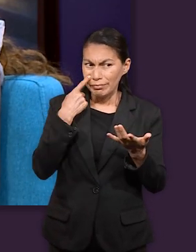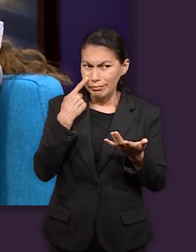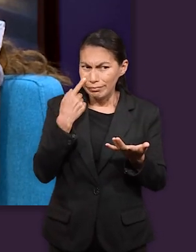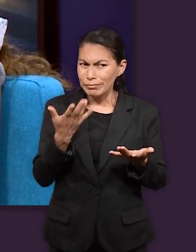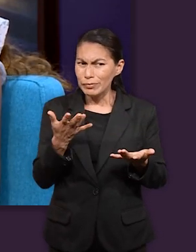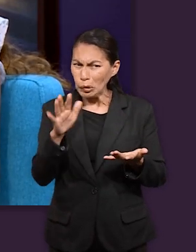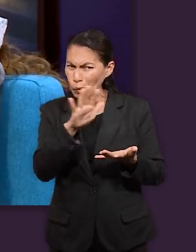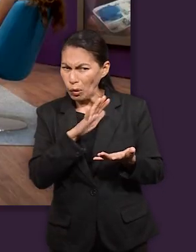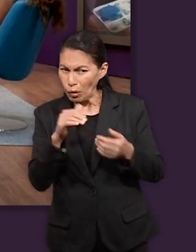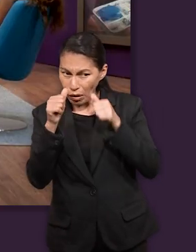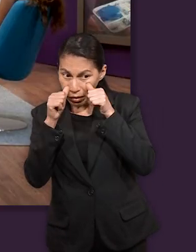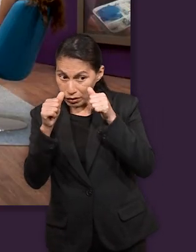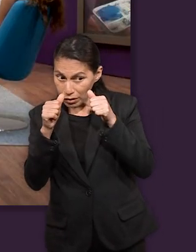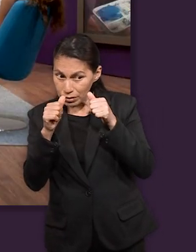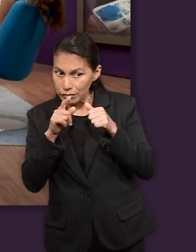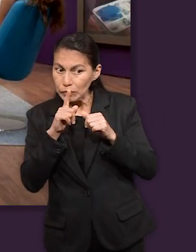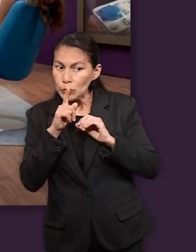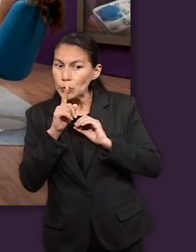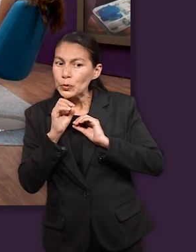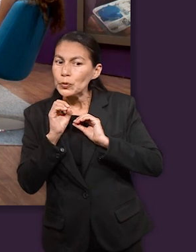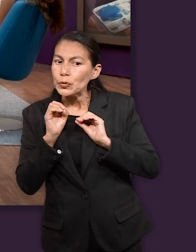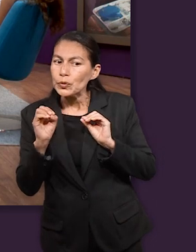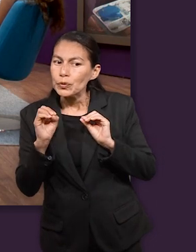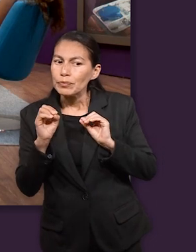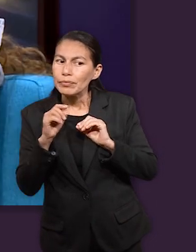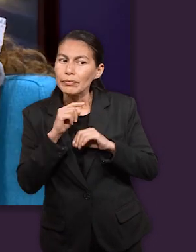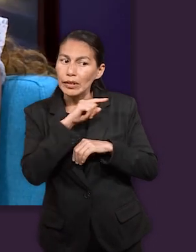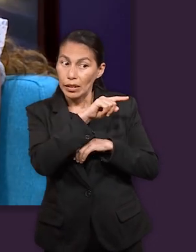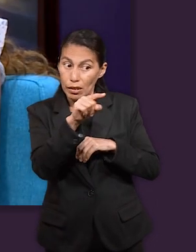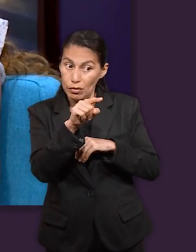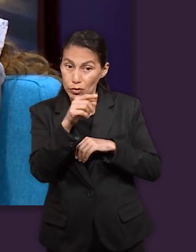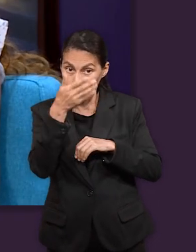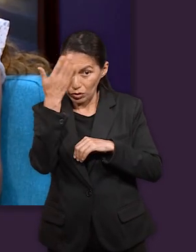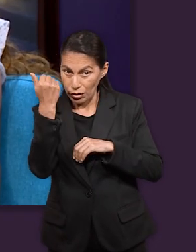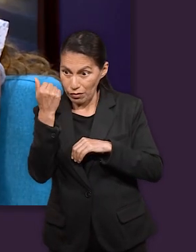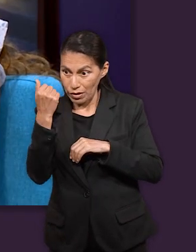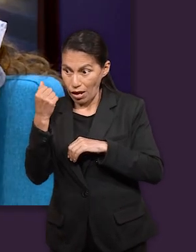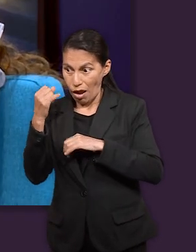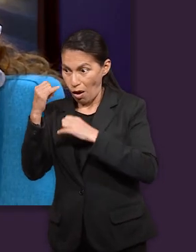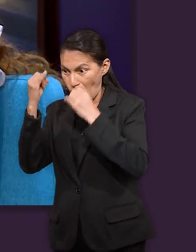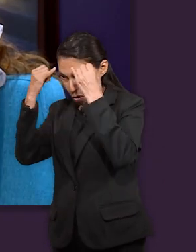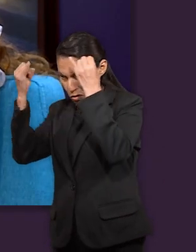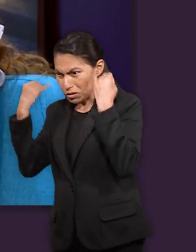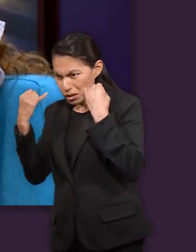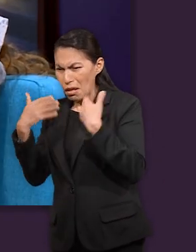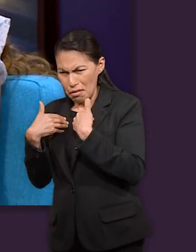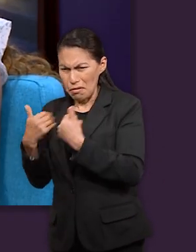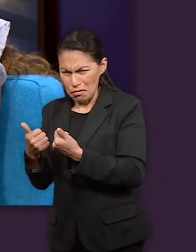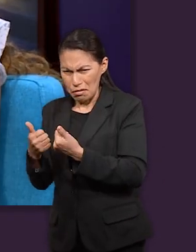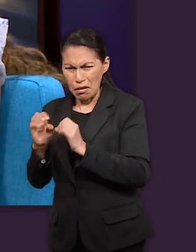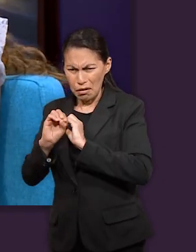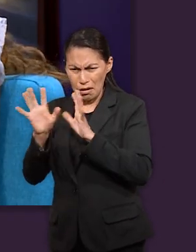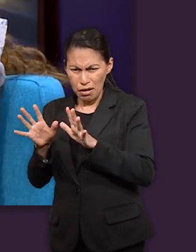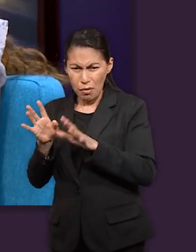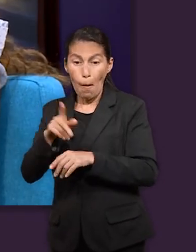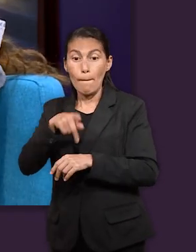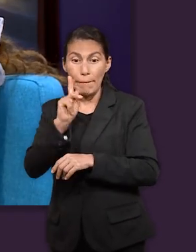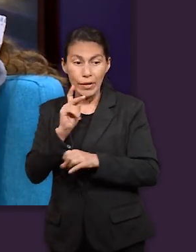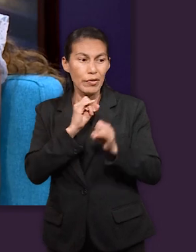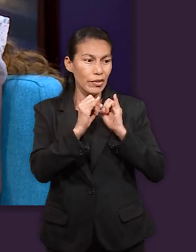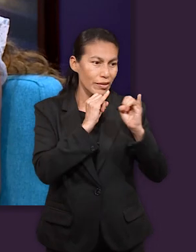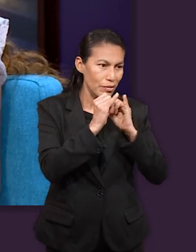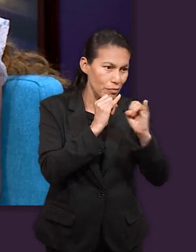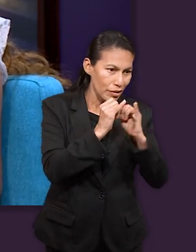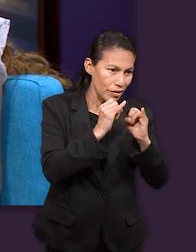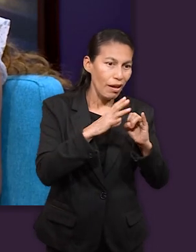sí porque él estaba escuchando todo pero pues la Biblia menciona ¿no? que ellos no sabían que él los entendía porque él usaba un